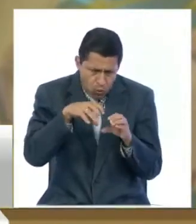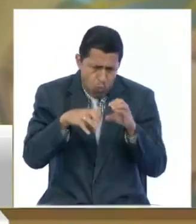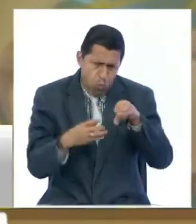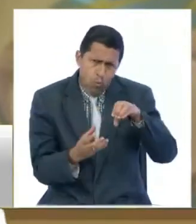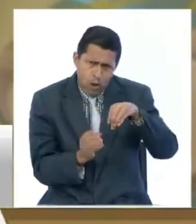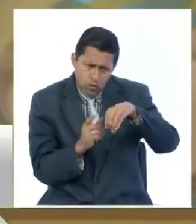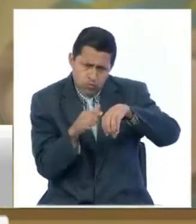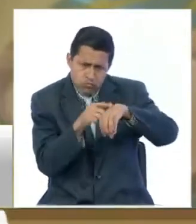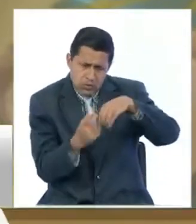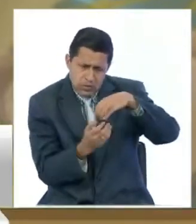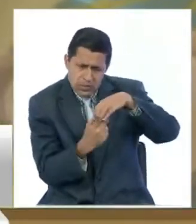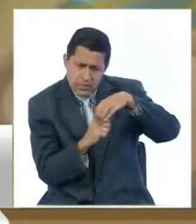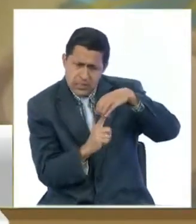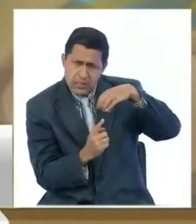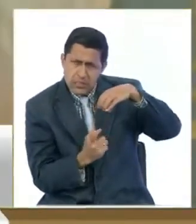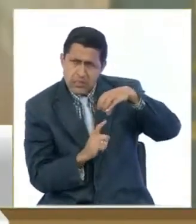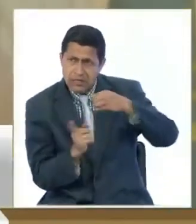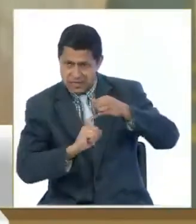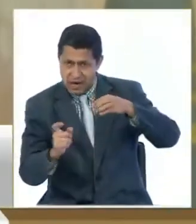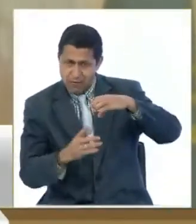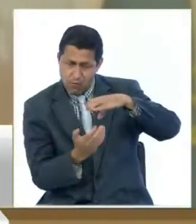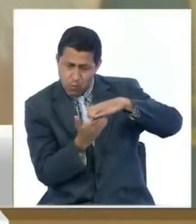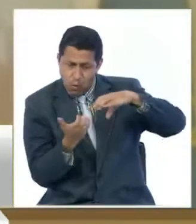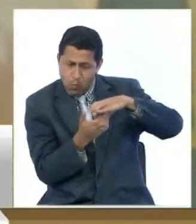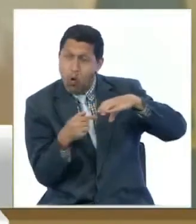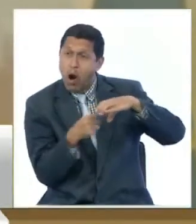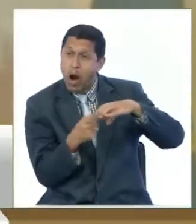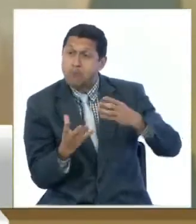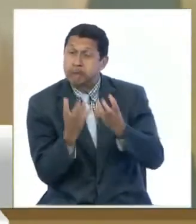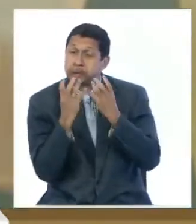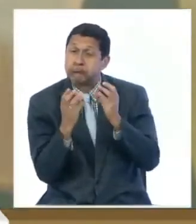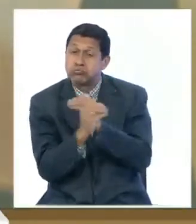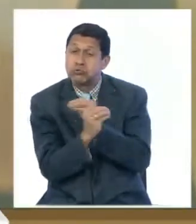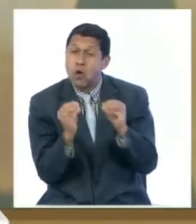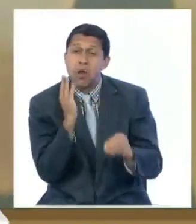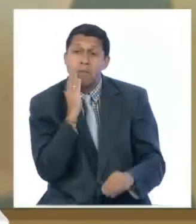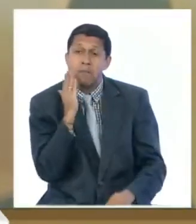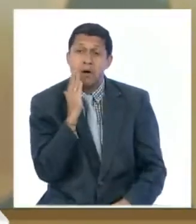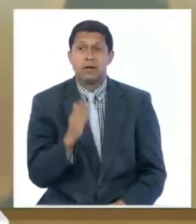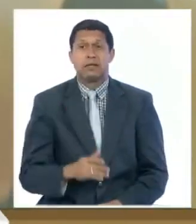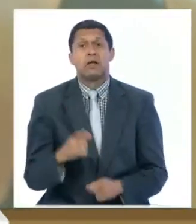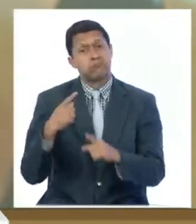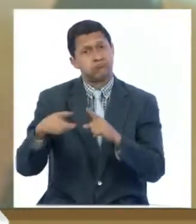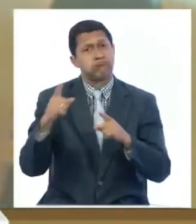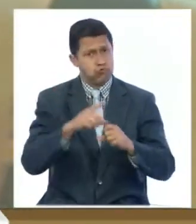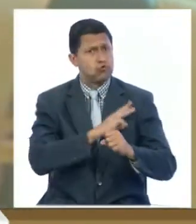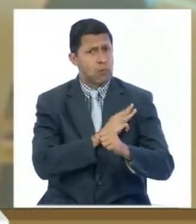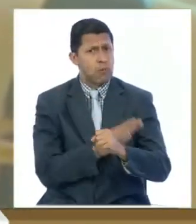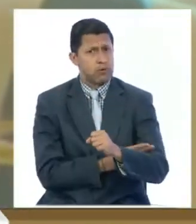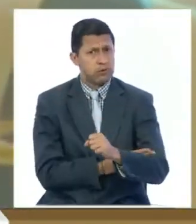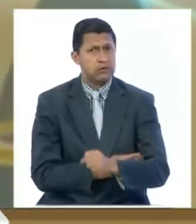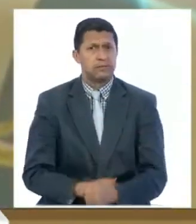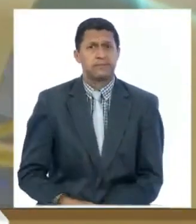pulpa o el nervio y es ahí donde hay tejido vasto de células madres con multipotencialidad.